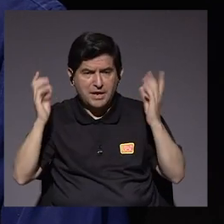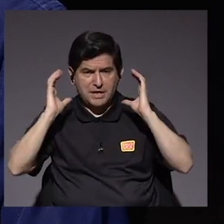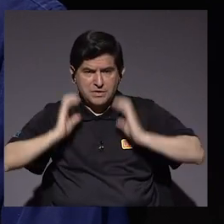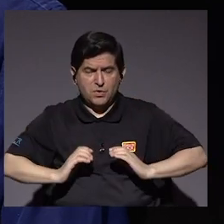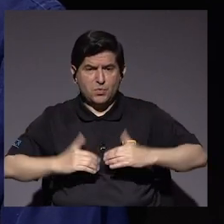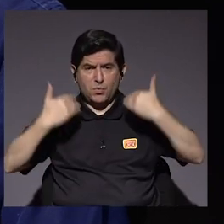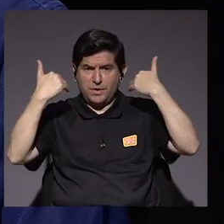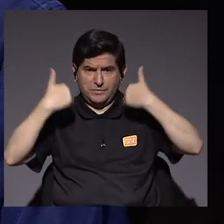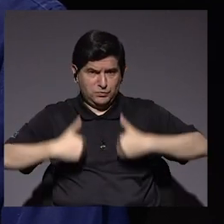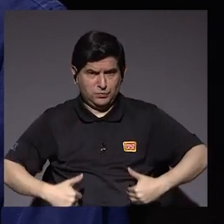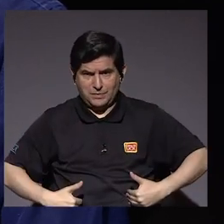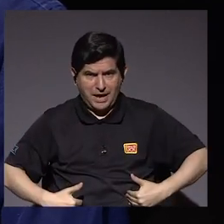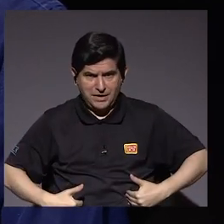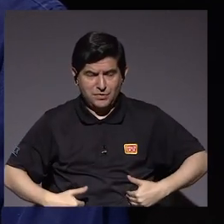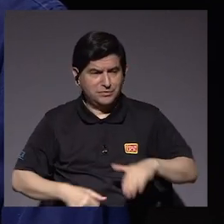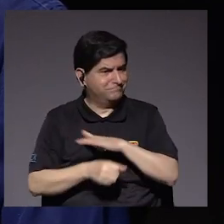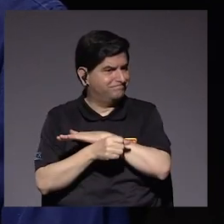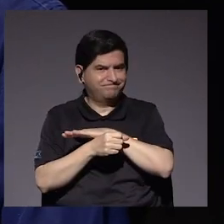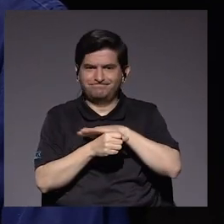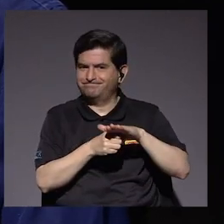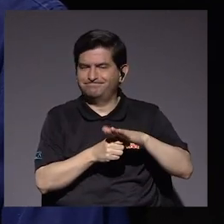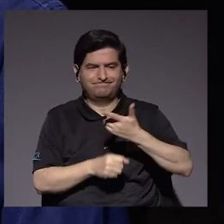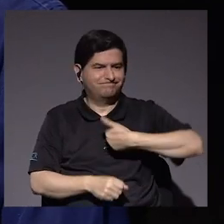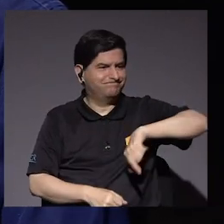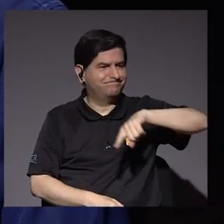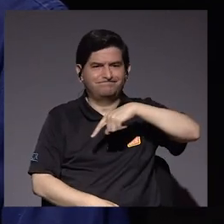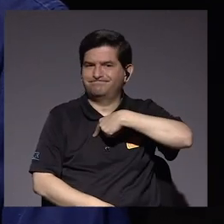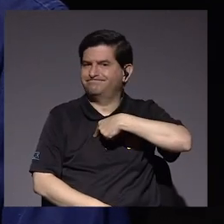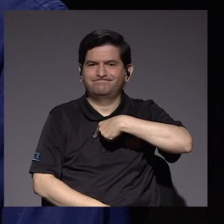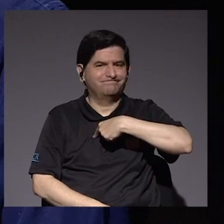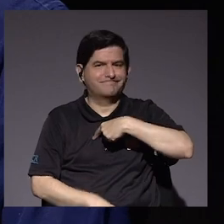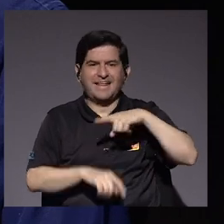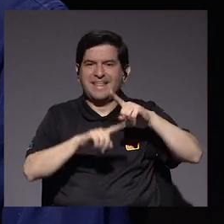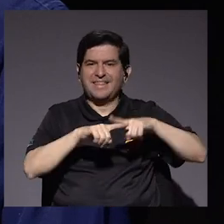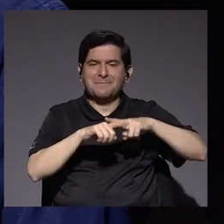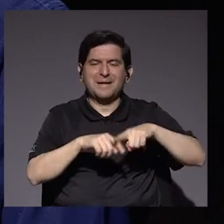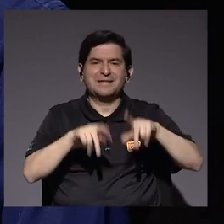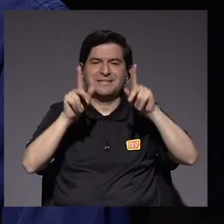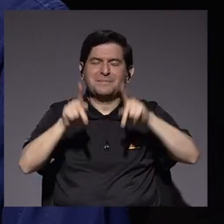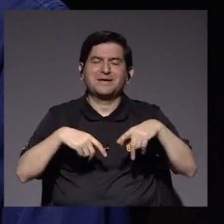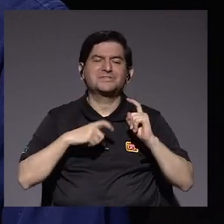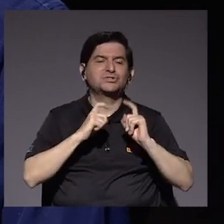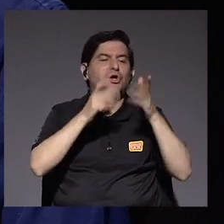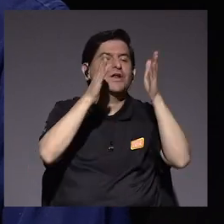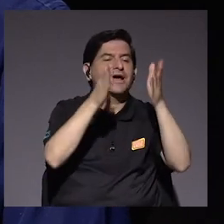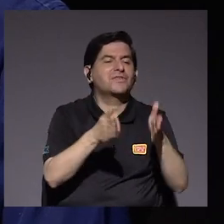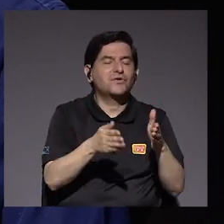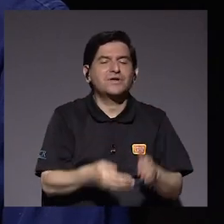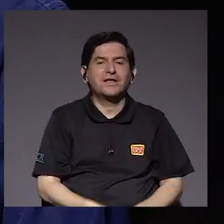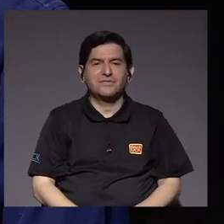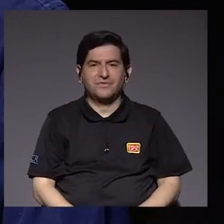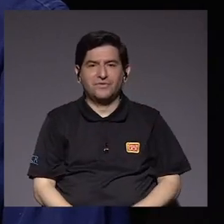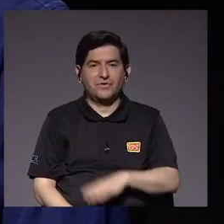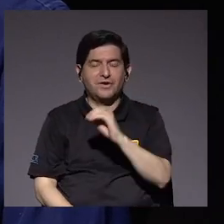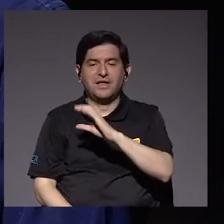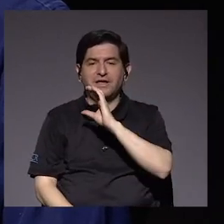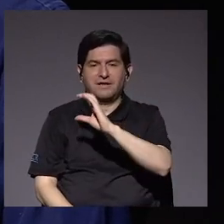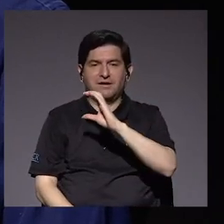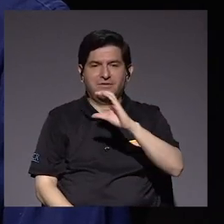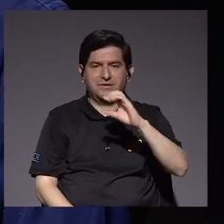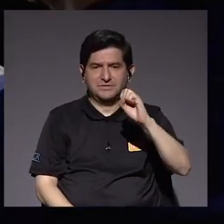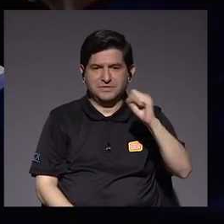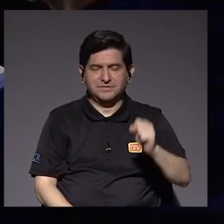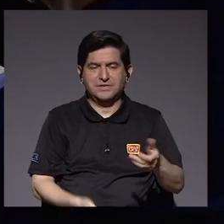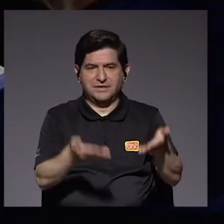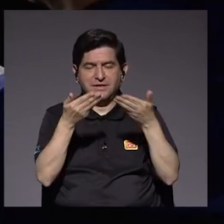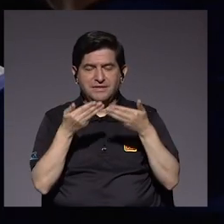humanos es algo que no está completamente en nuestras manos. Sí, lo entiendo, lo entiendo. de los donadores y de que nos envíen, de que desde la caja nos